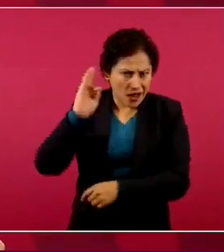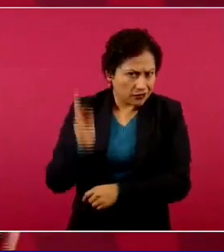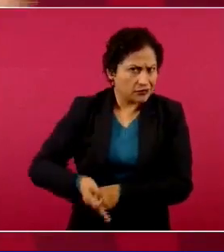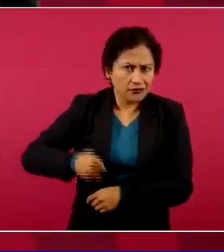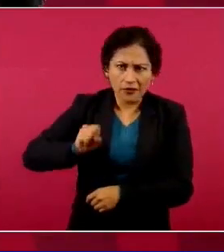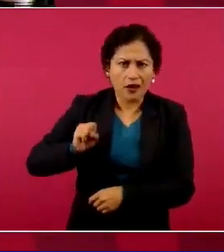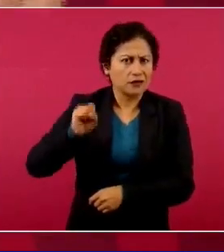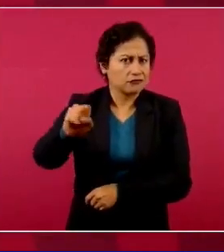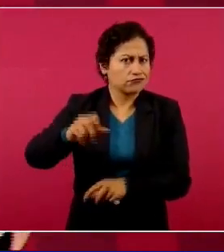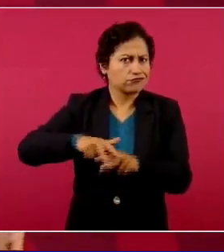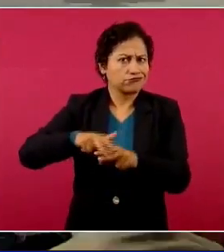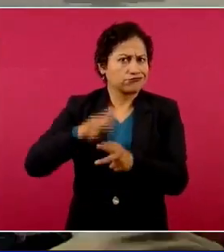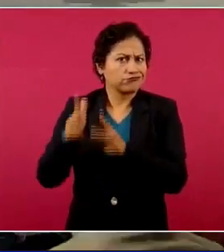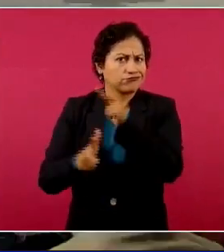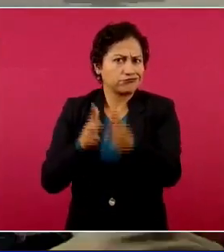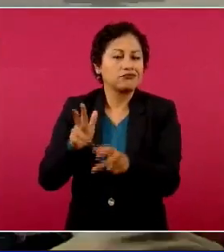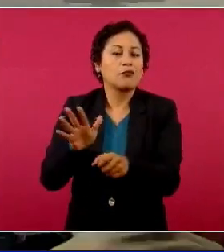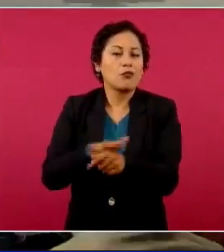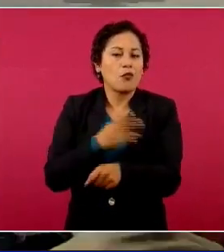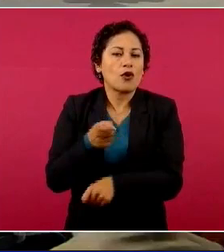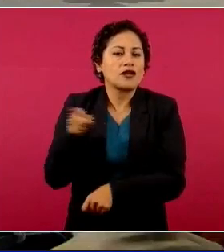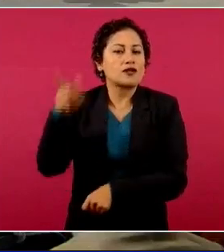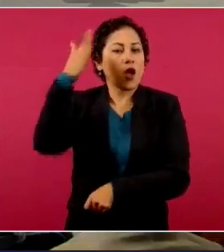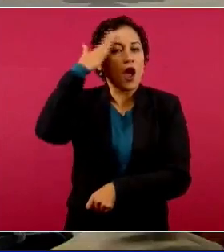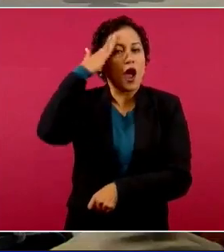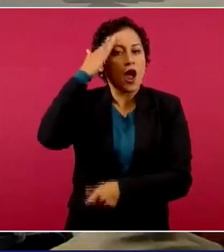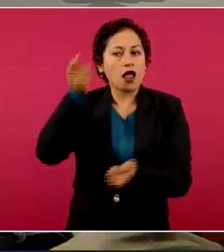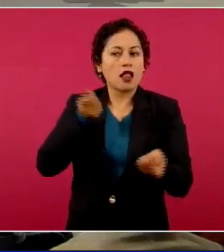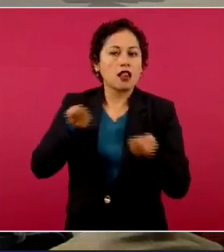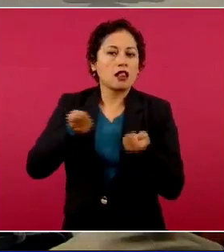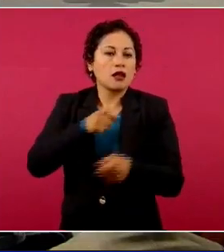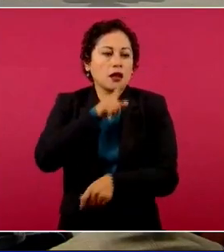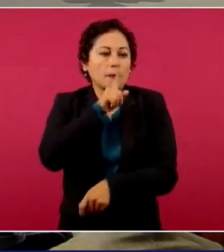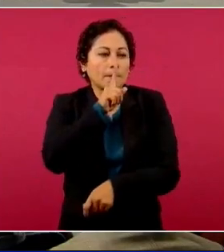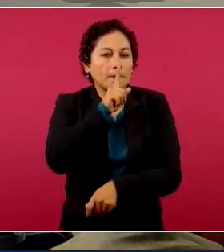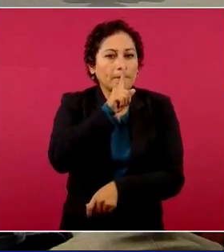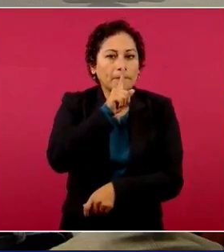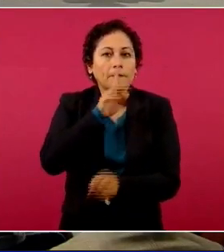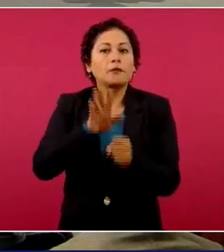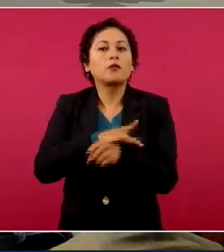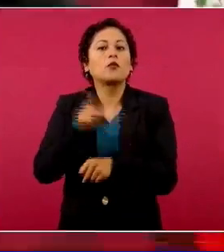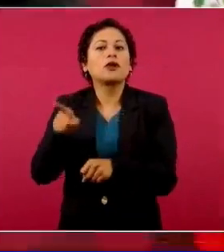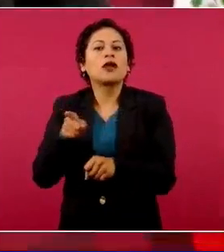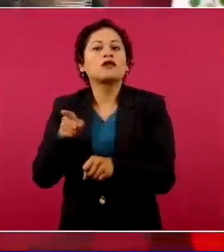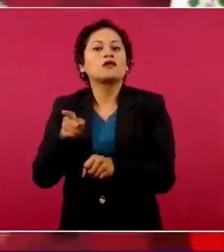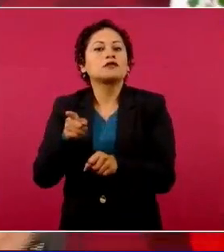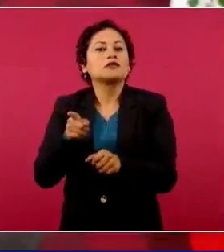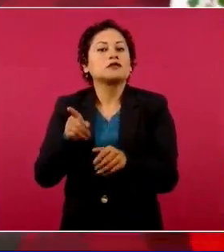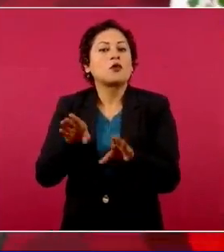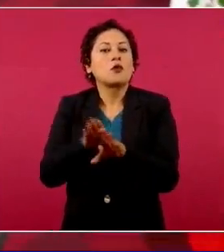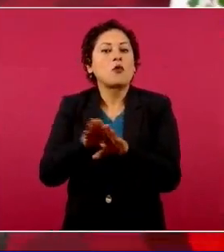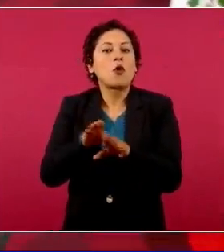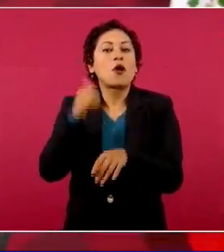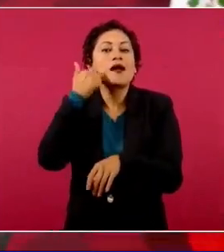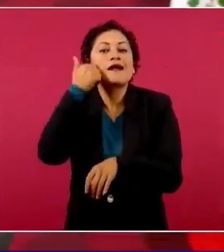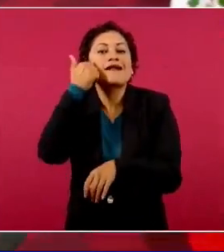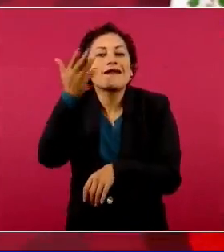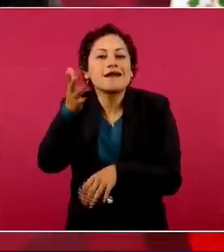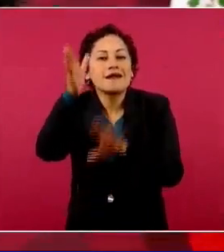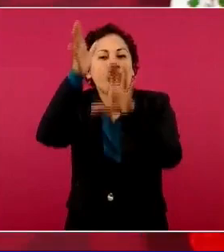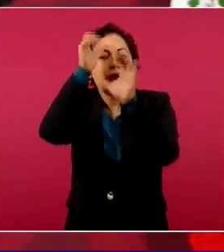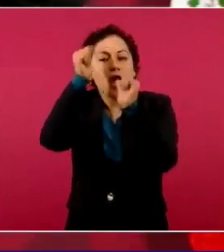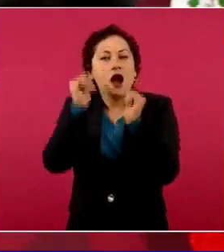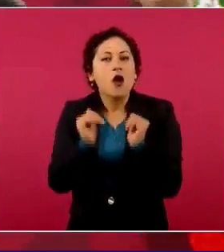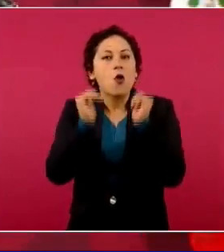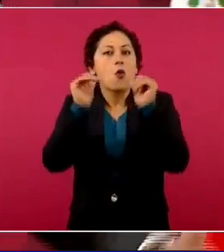entonces no quieren convocar porque quieren un acuerdo arriba, cupular, en